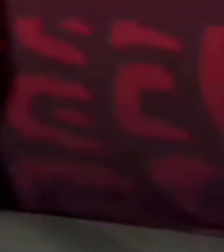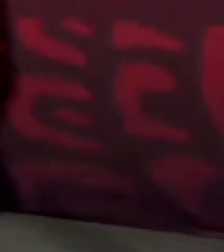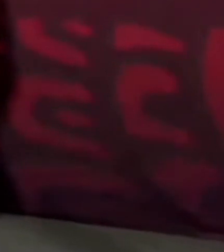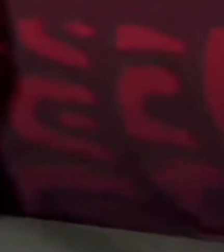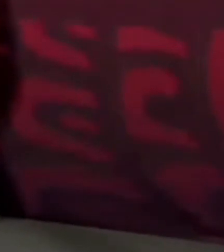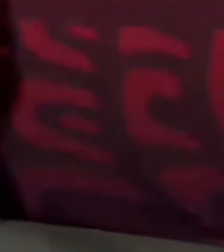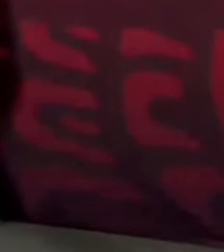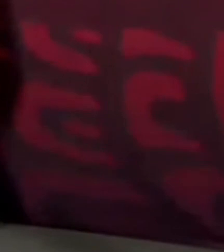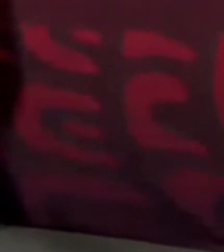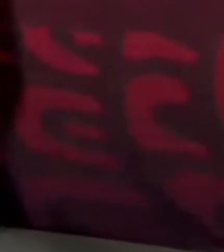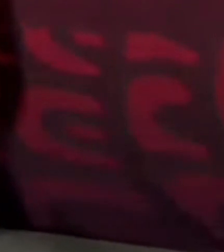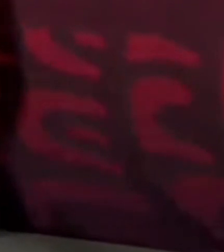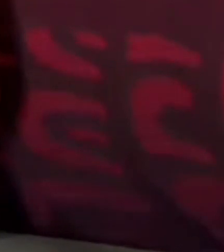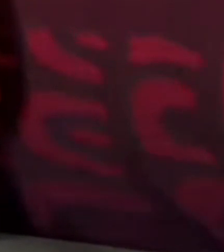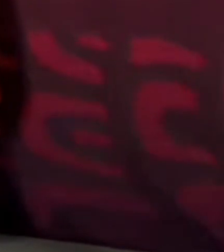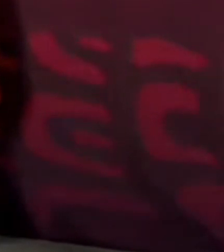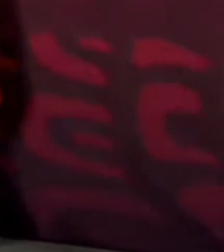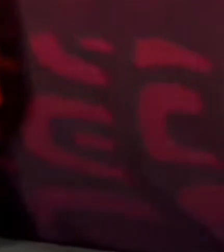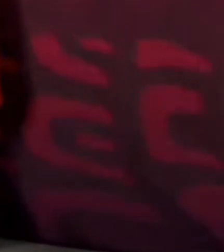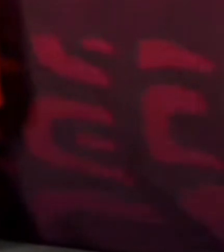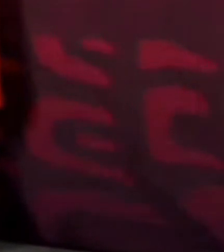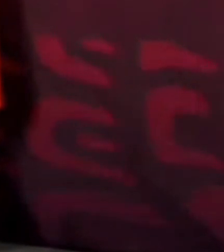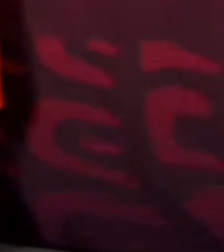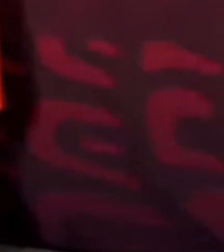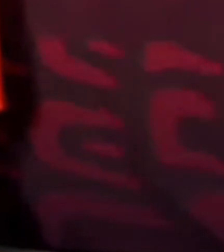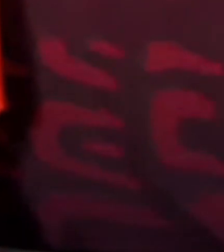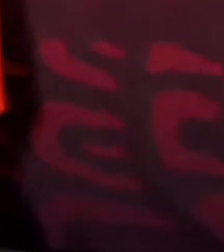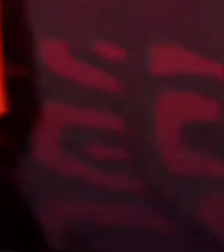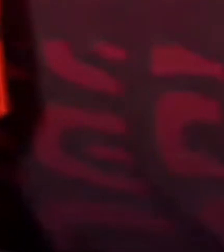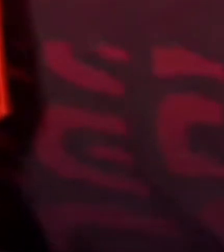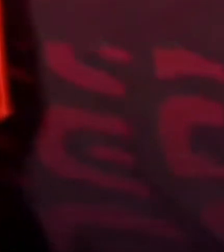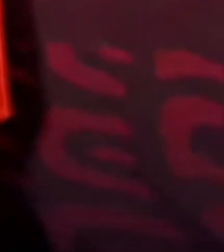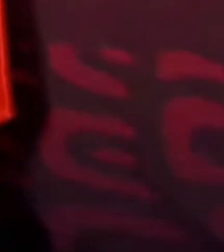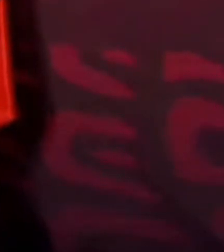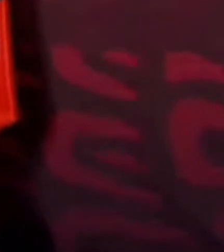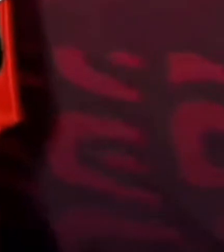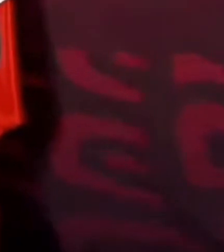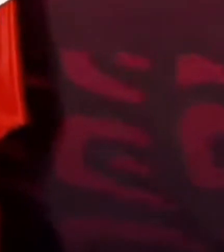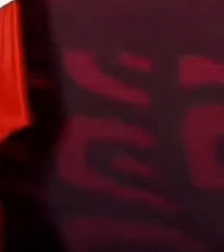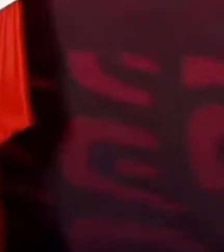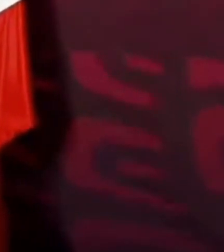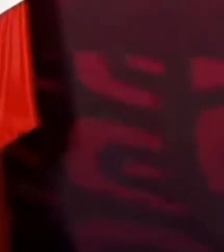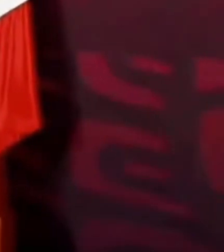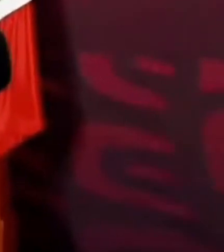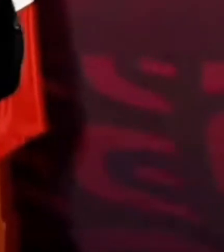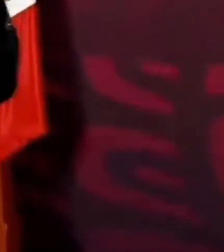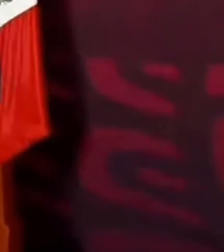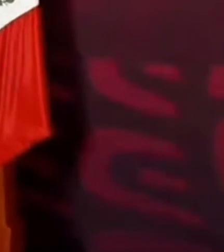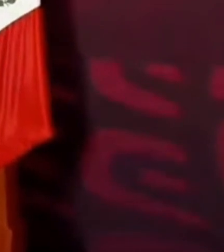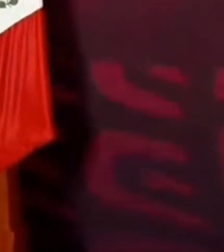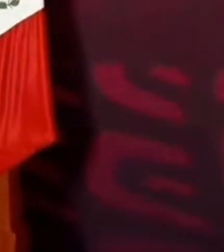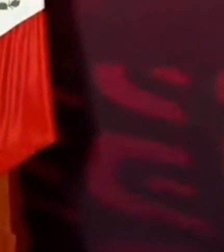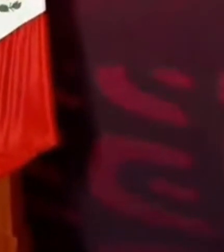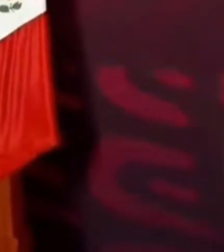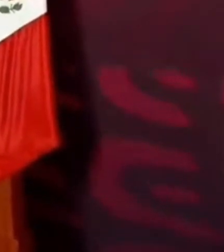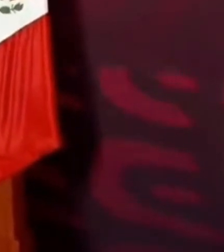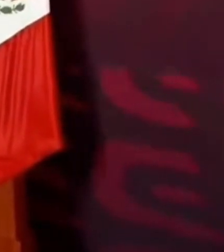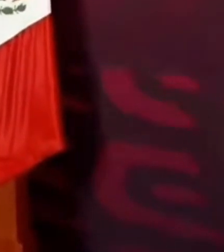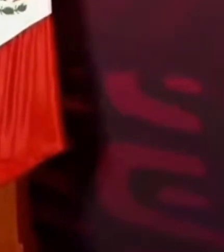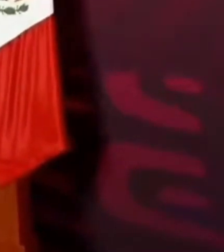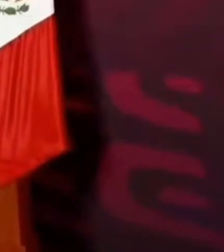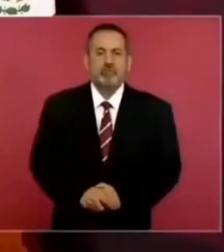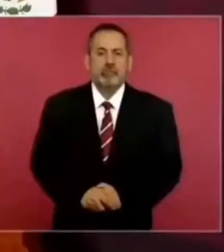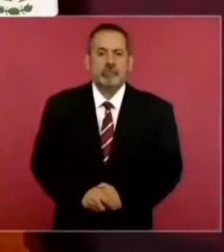mujeres en Veracruz del movimiento nuestro, iguales